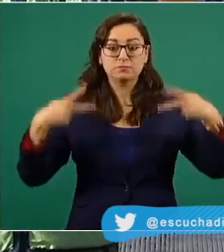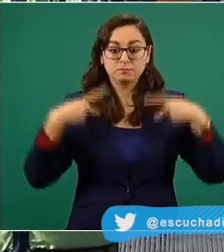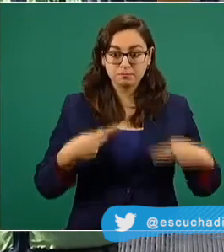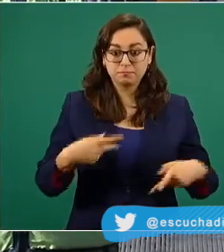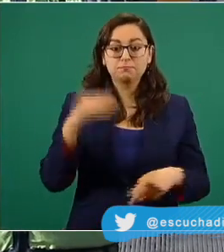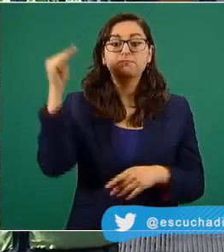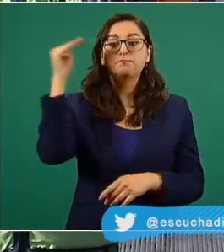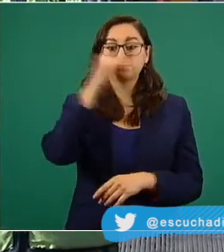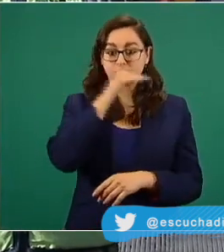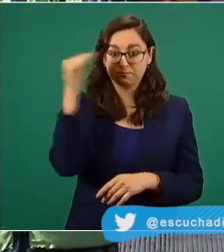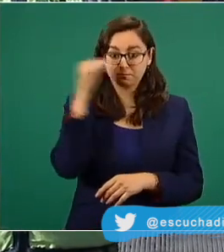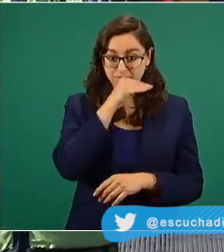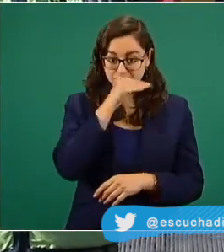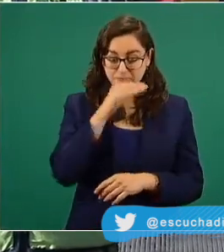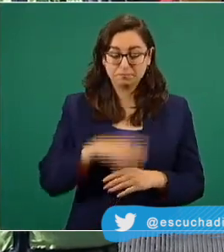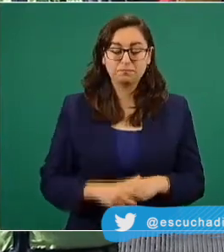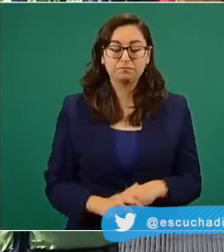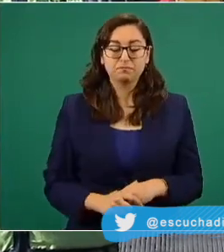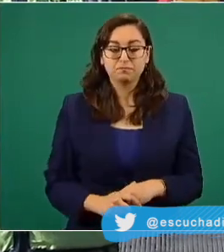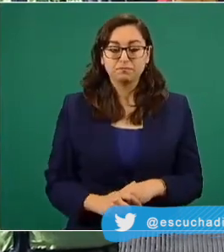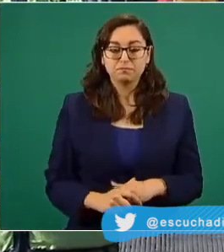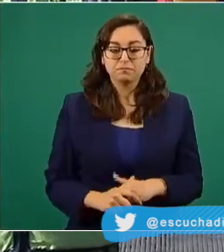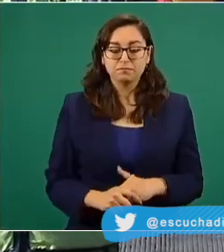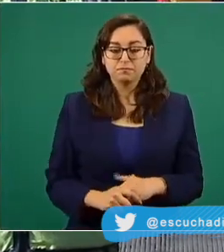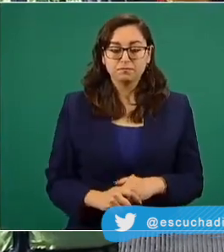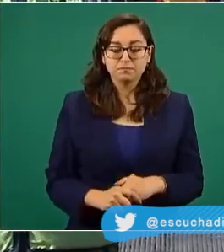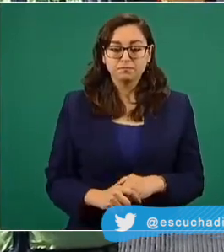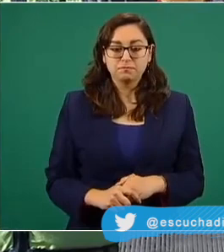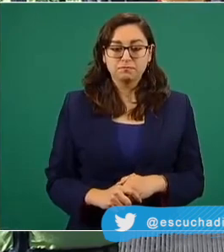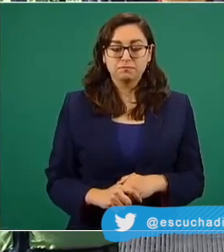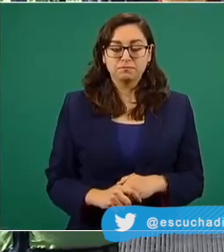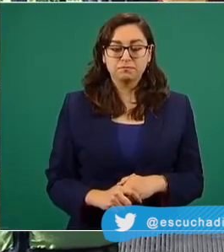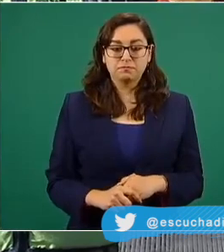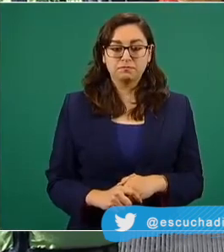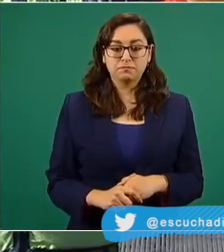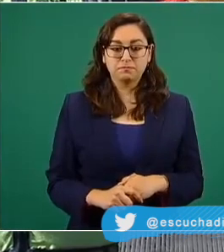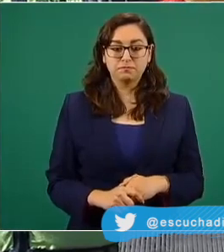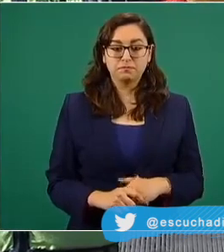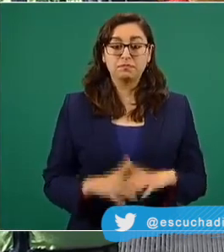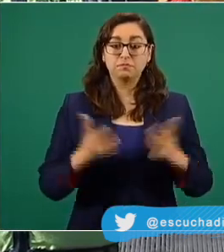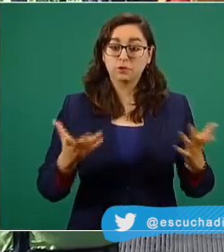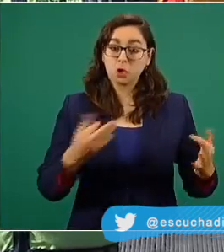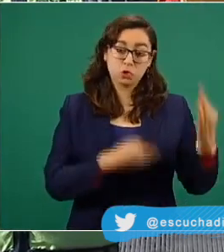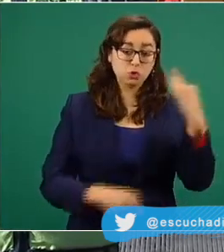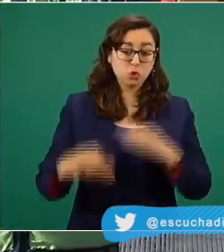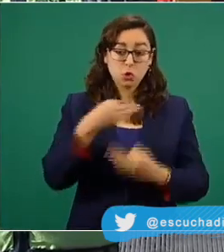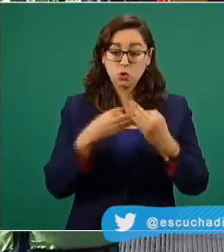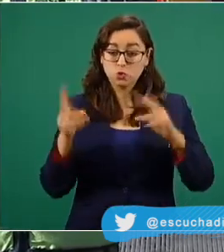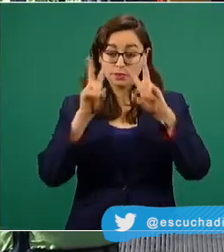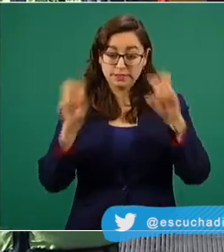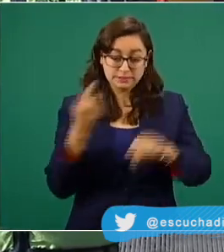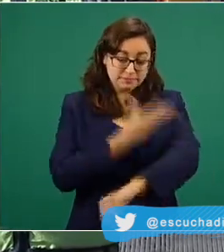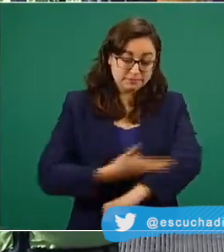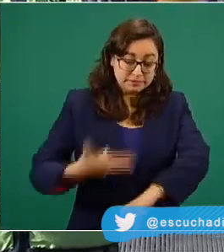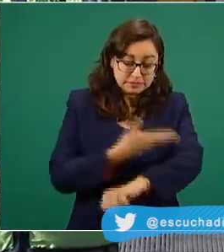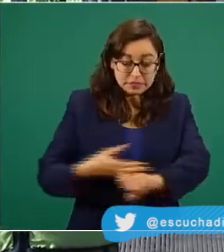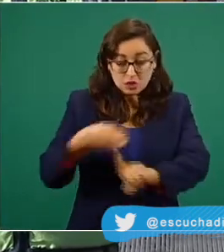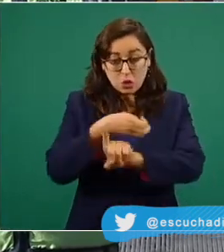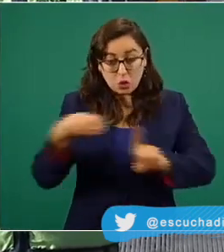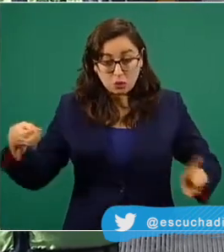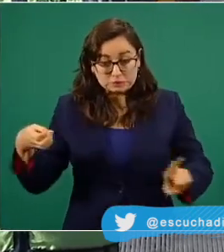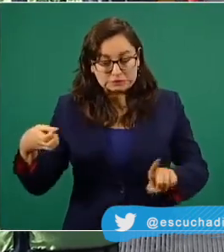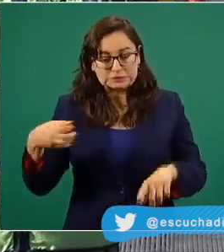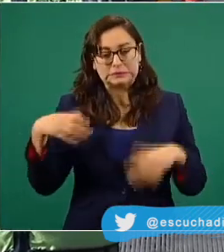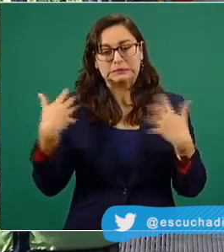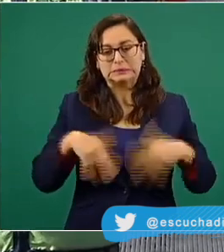De hecho, todo este camino llamado la logística es compleja, pues